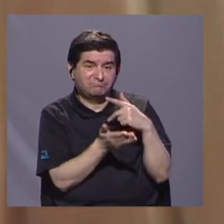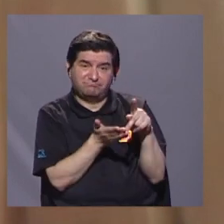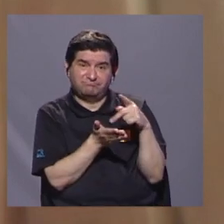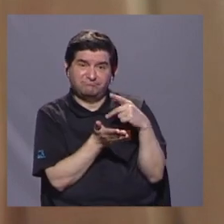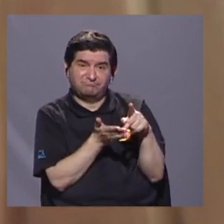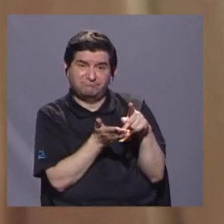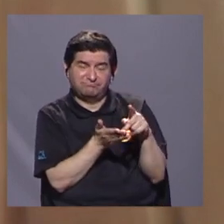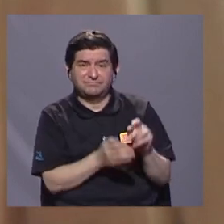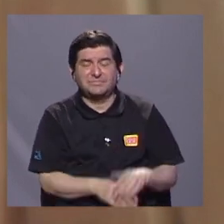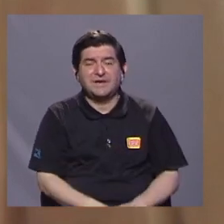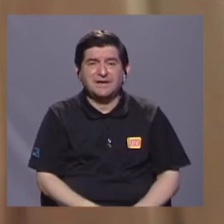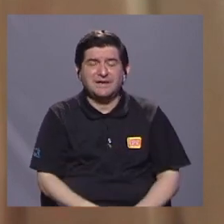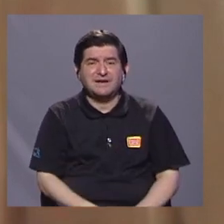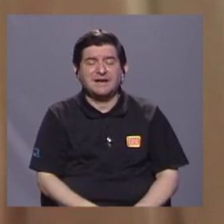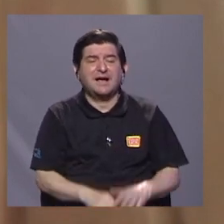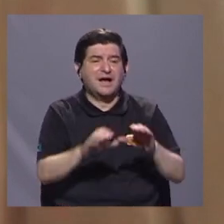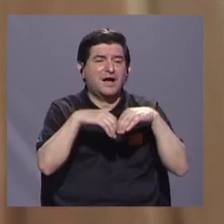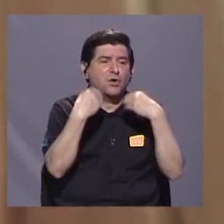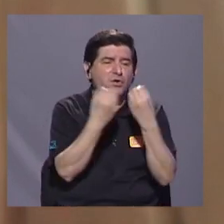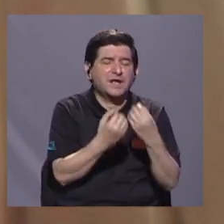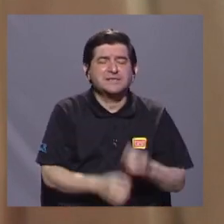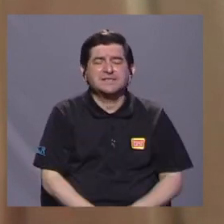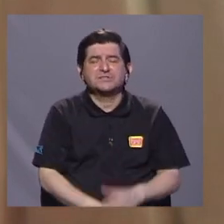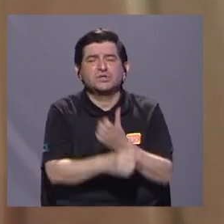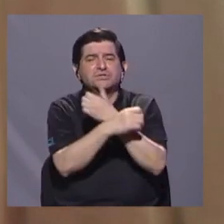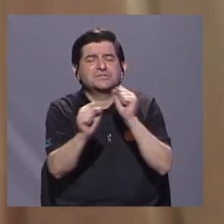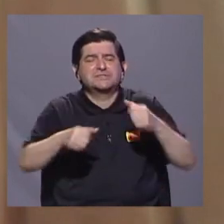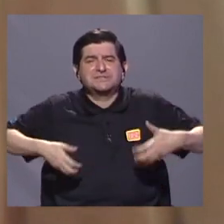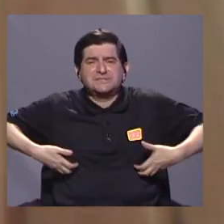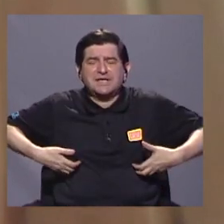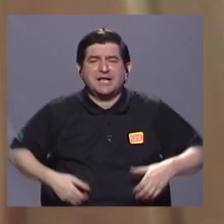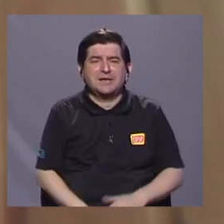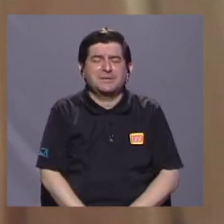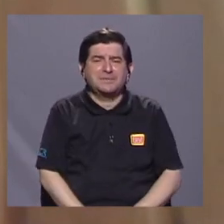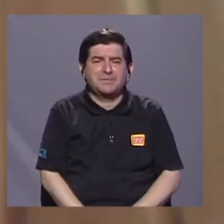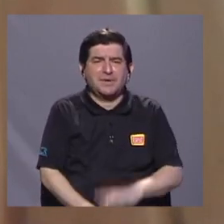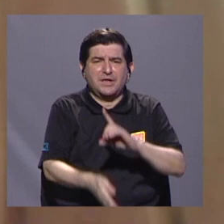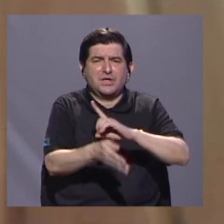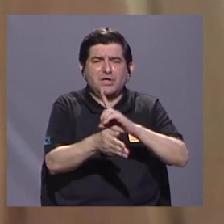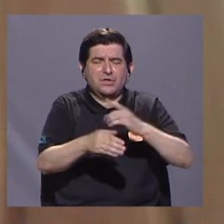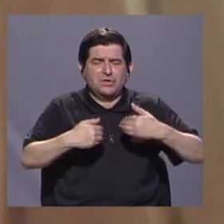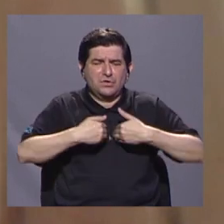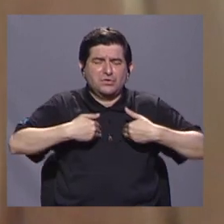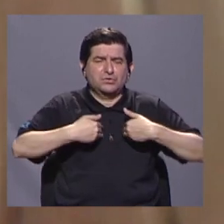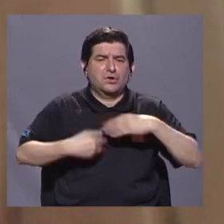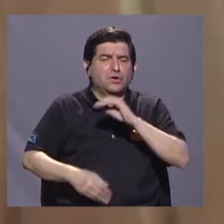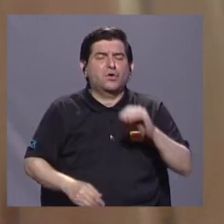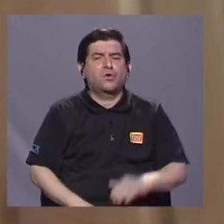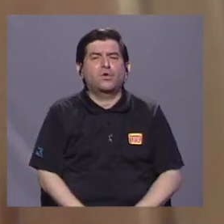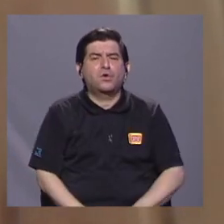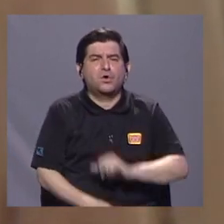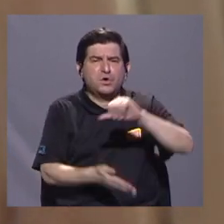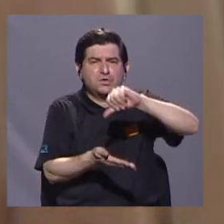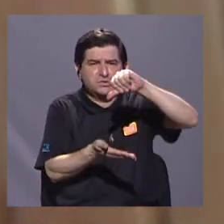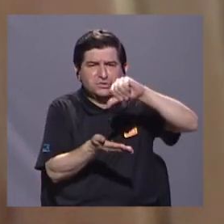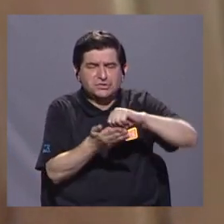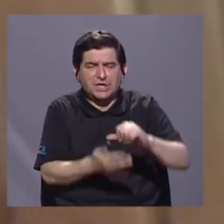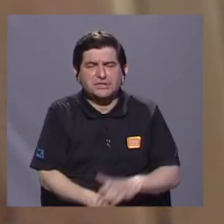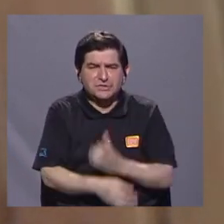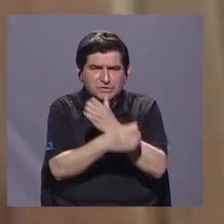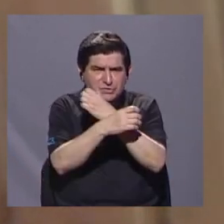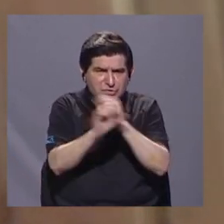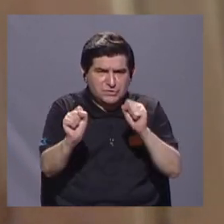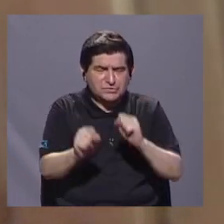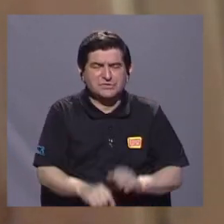salvemonos, por la voluntad de los veterinarios y los centros de rescate. O sea, aquí hay una